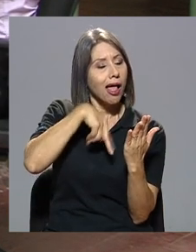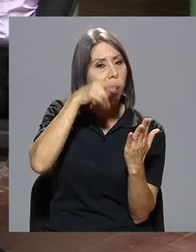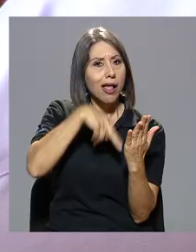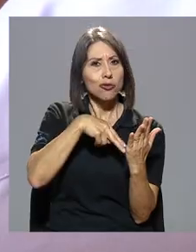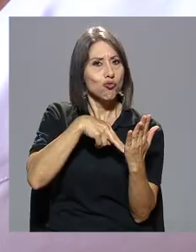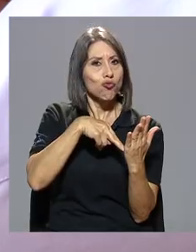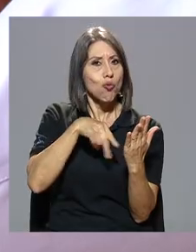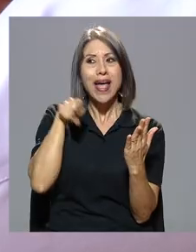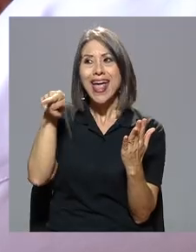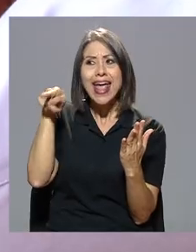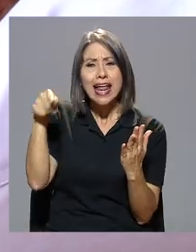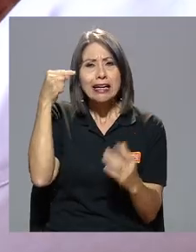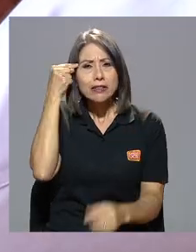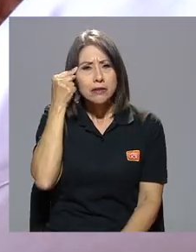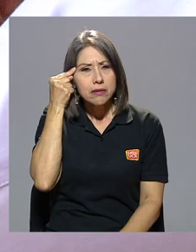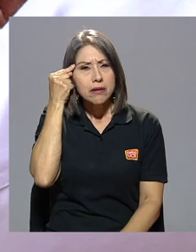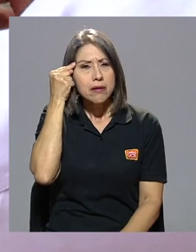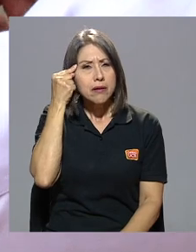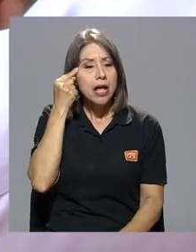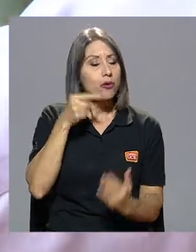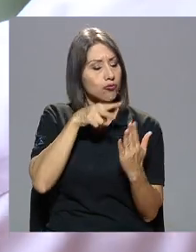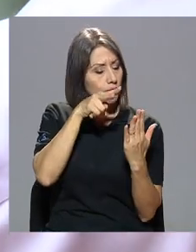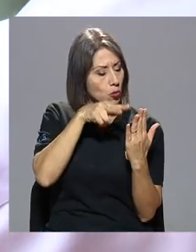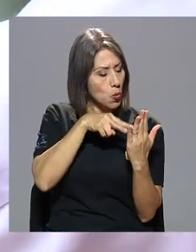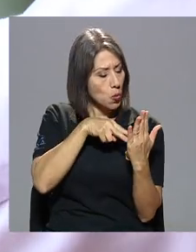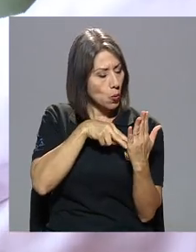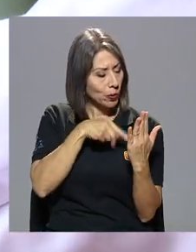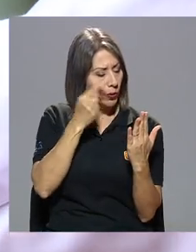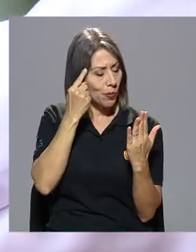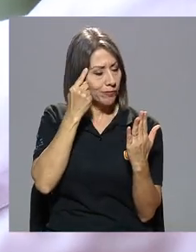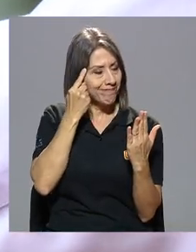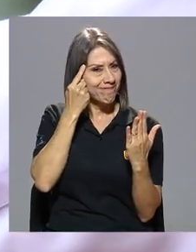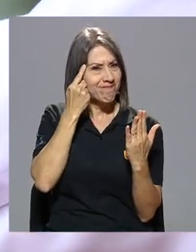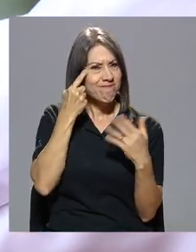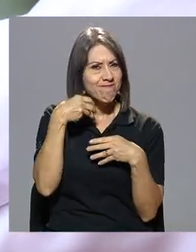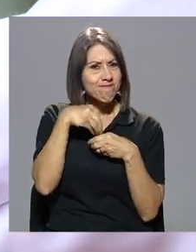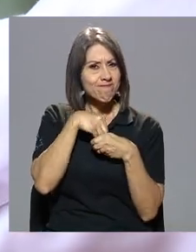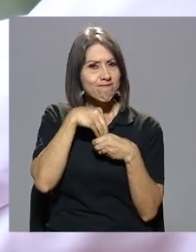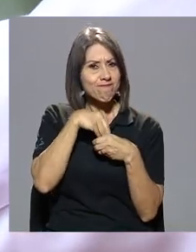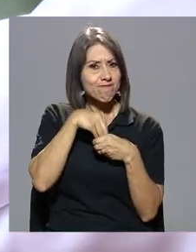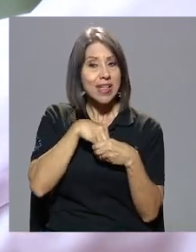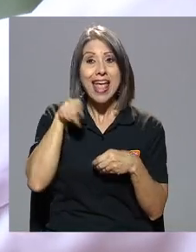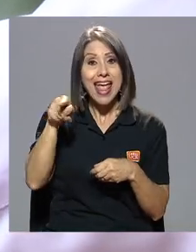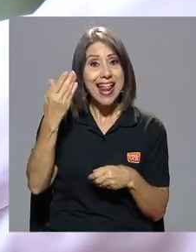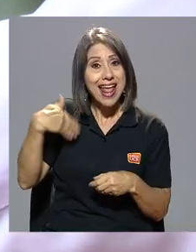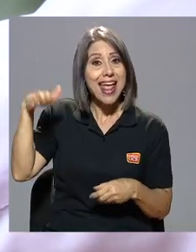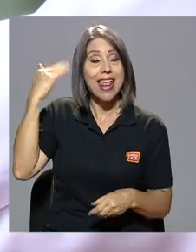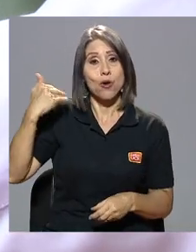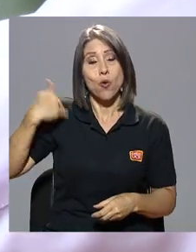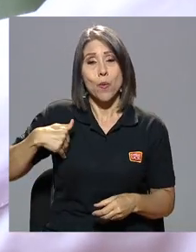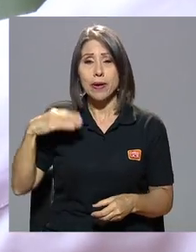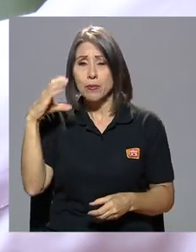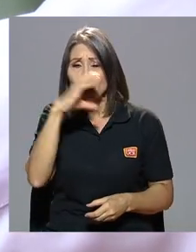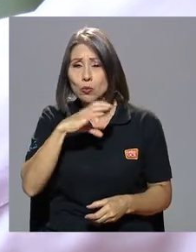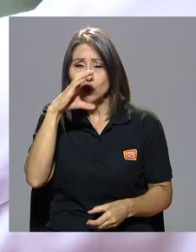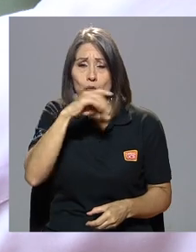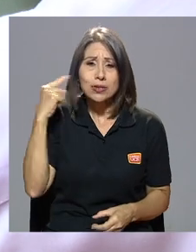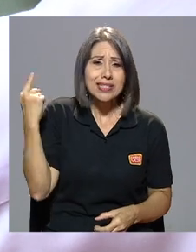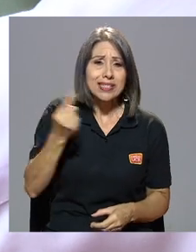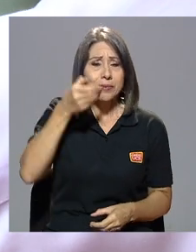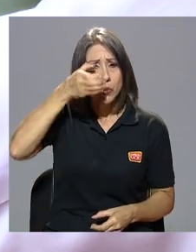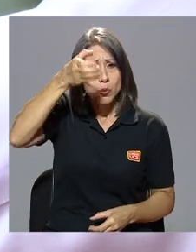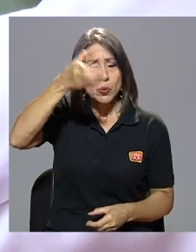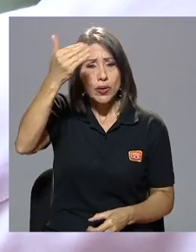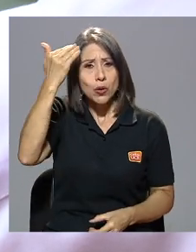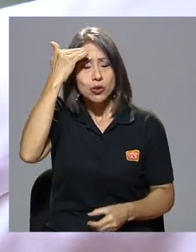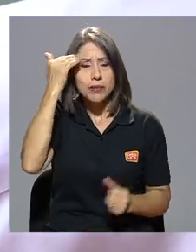no. Es que él analizaba profundamente lo que leía. Entonces era un hombre que buscó la cultura y el conocimiento